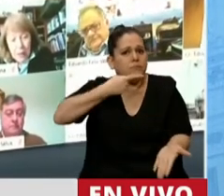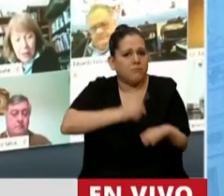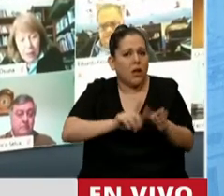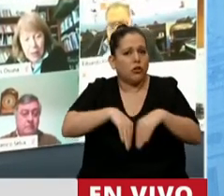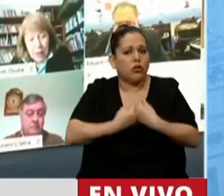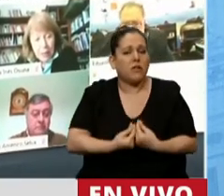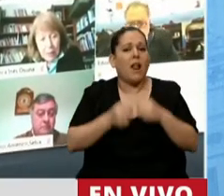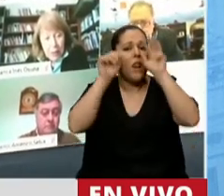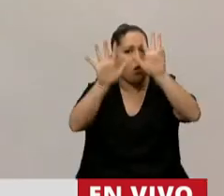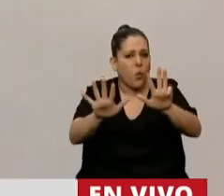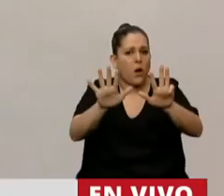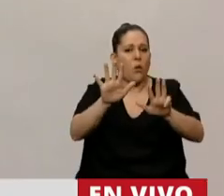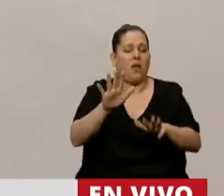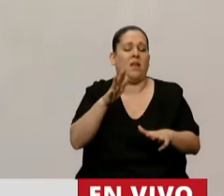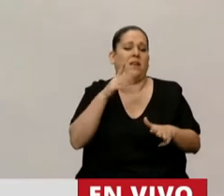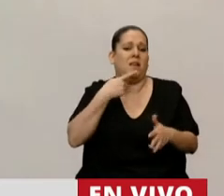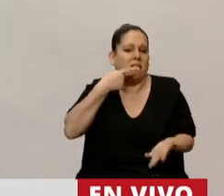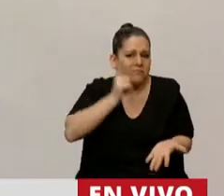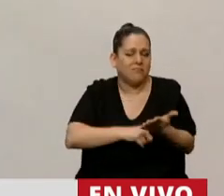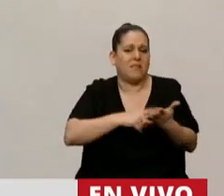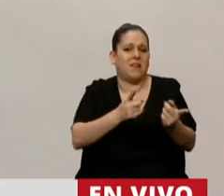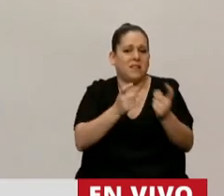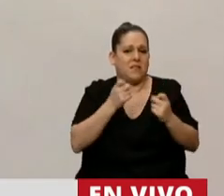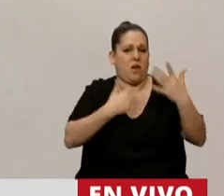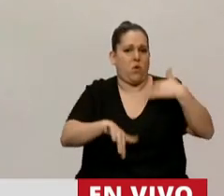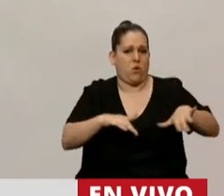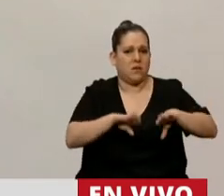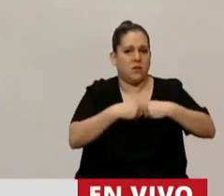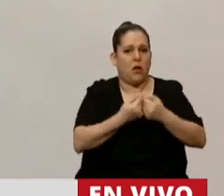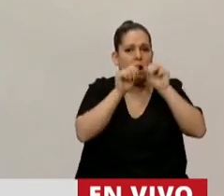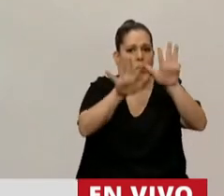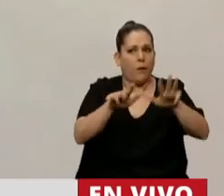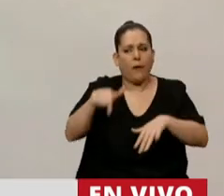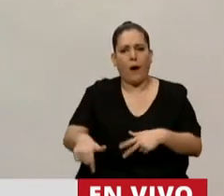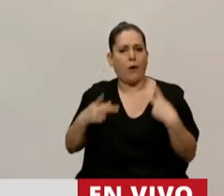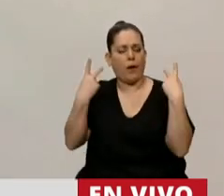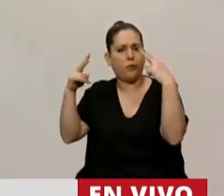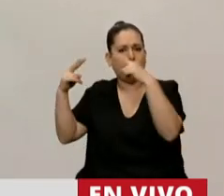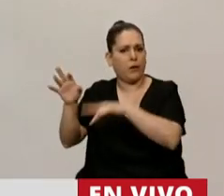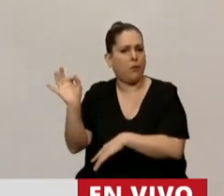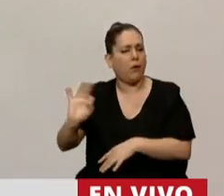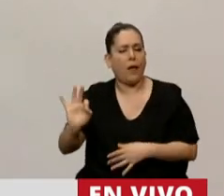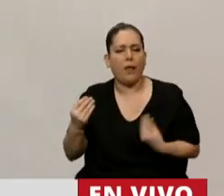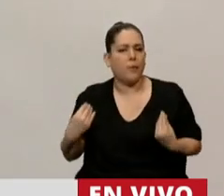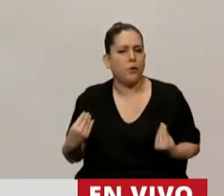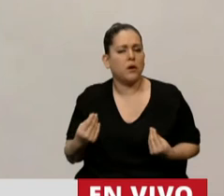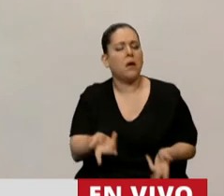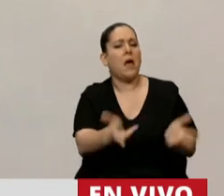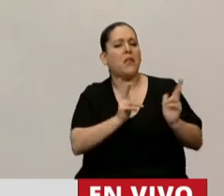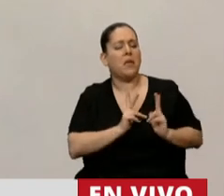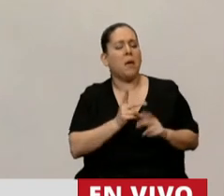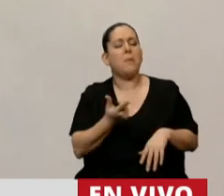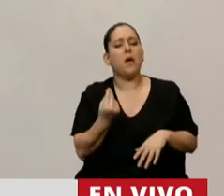emergencias en diciembre pasado. La otra pregunta, señor Jefe de Gabinete, es si usted nos puede decir cuál es el cronograma